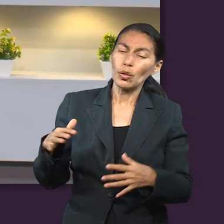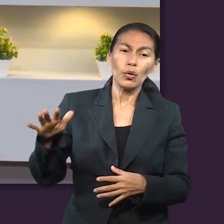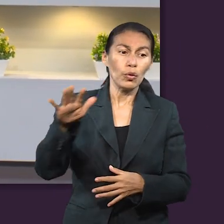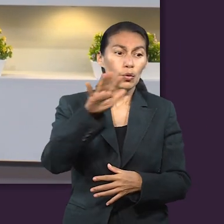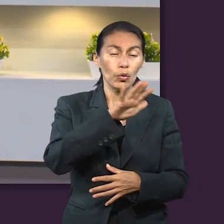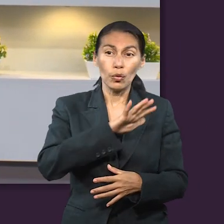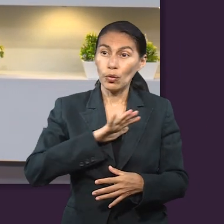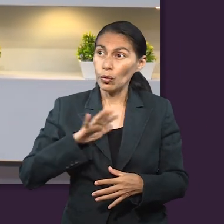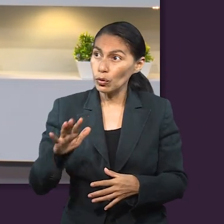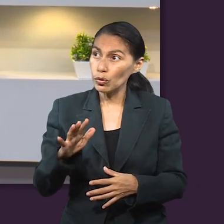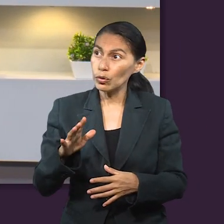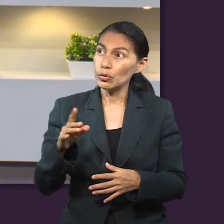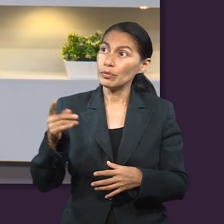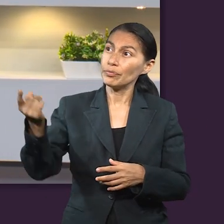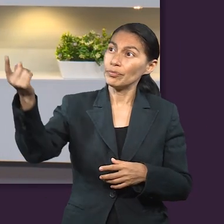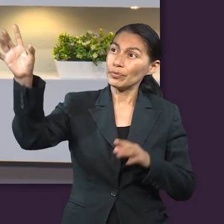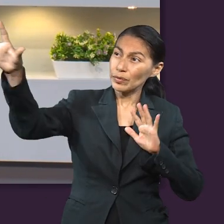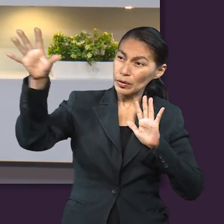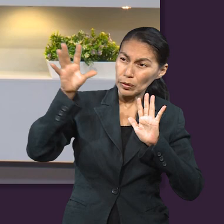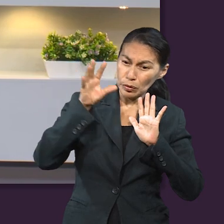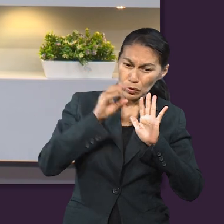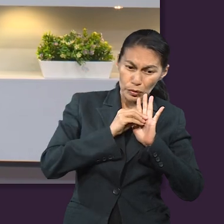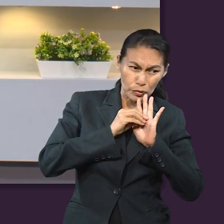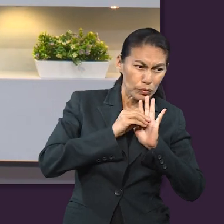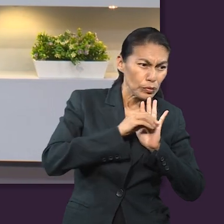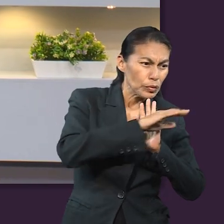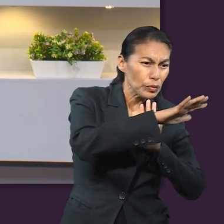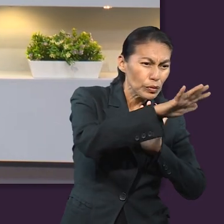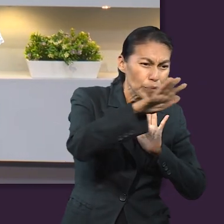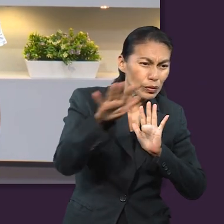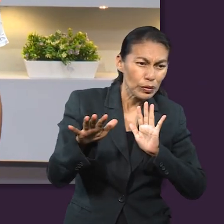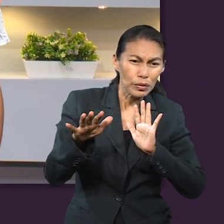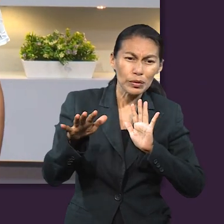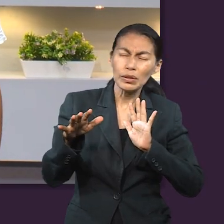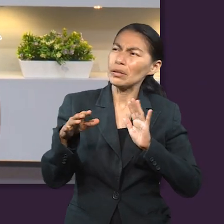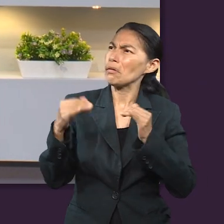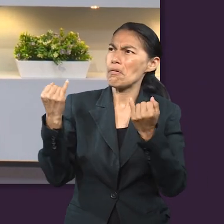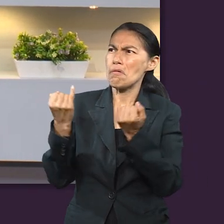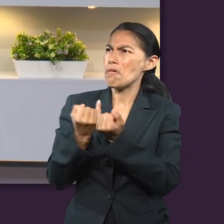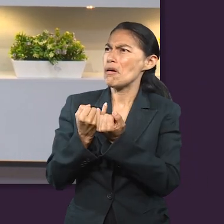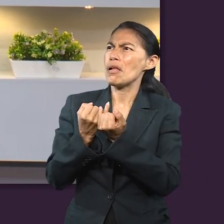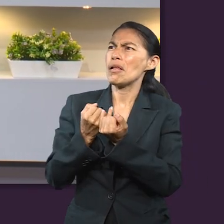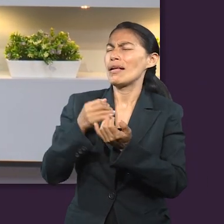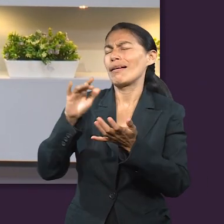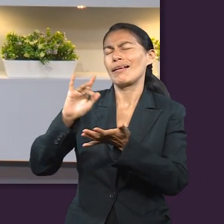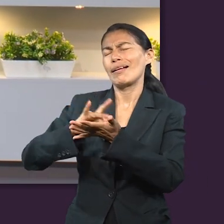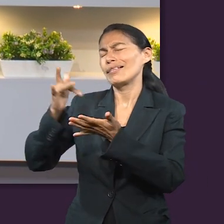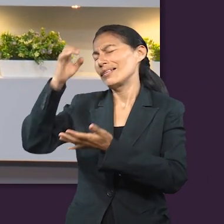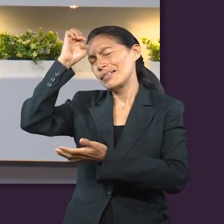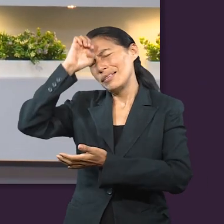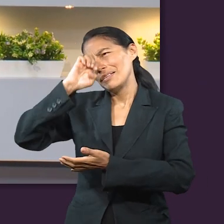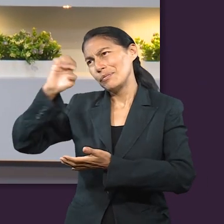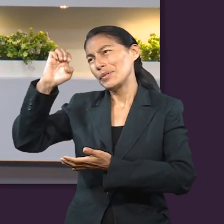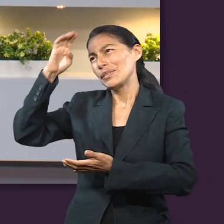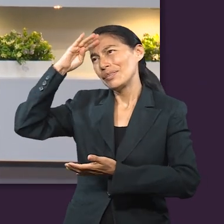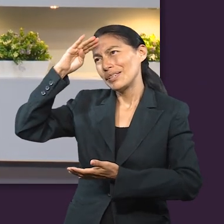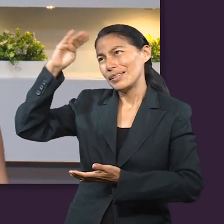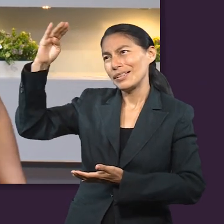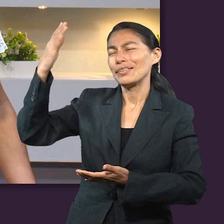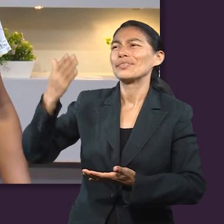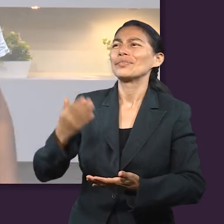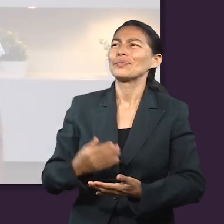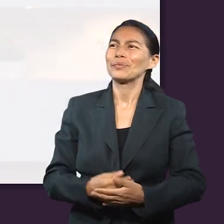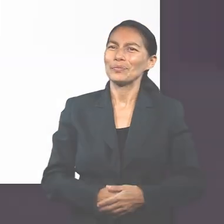gloria del Señor, somos transformados de gloria en gloria en la misma imagen, como por el Espíritu